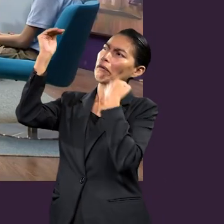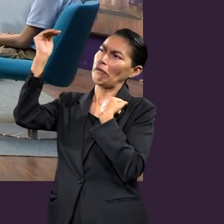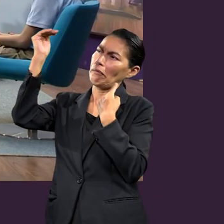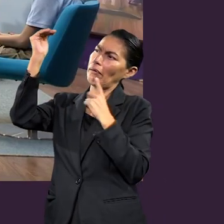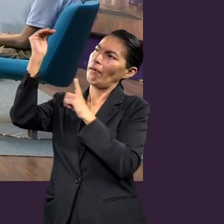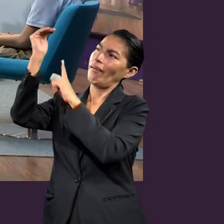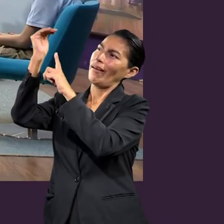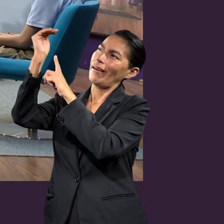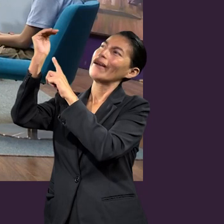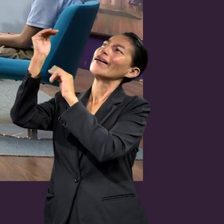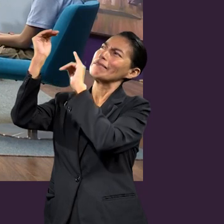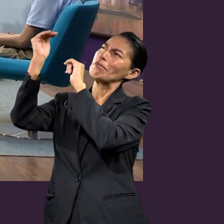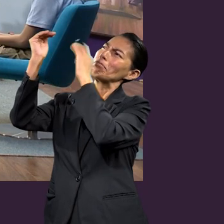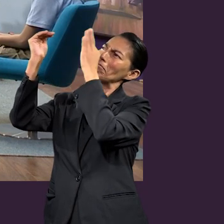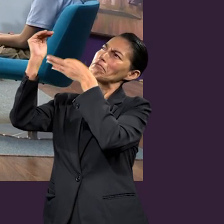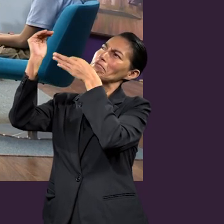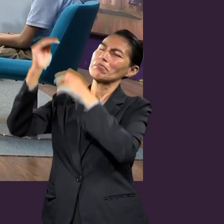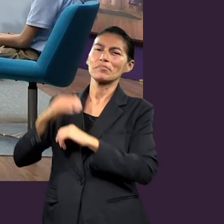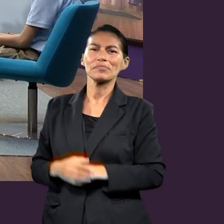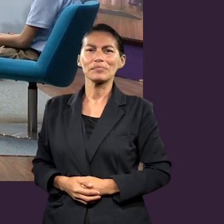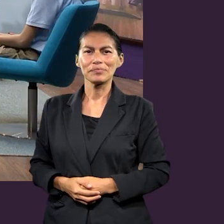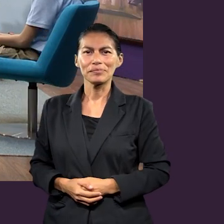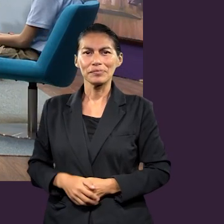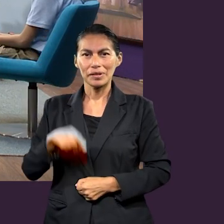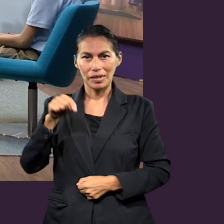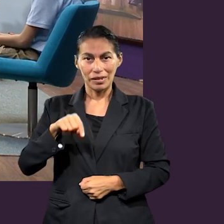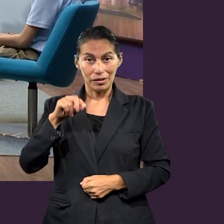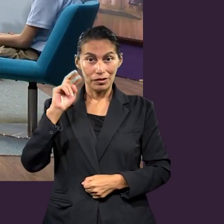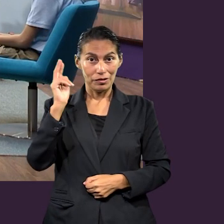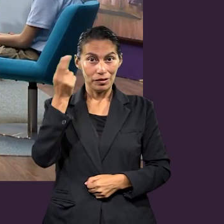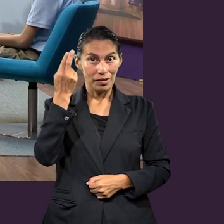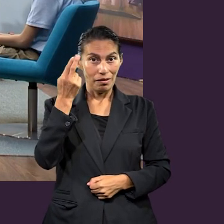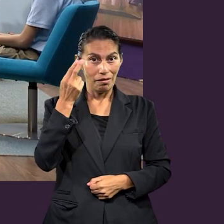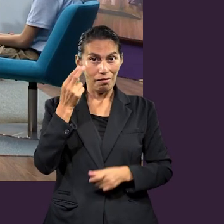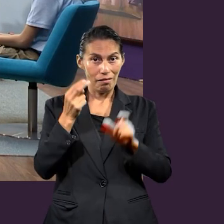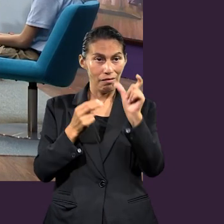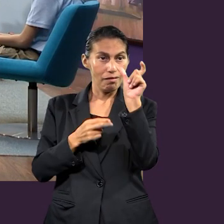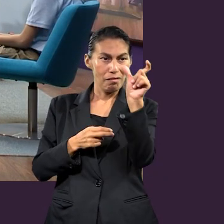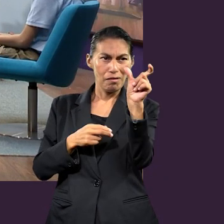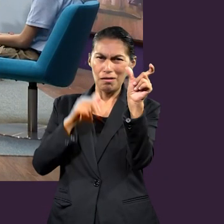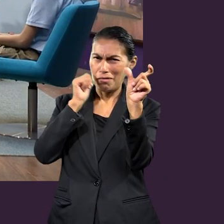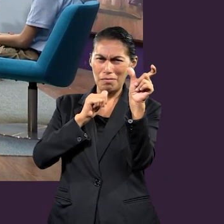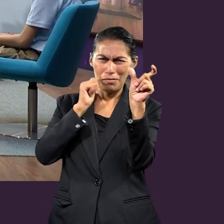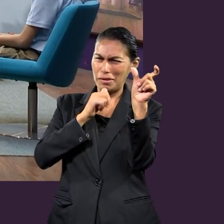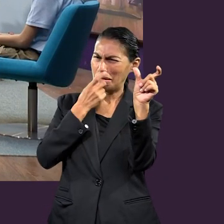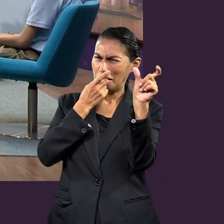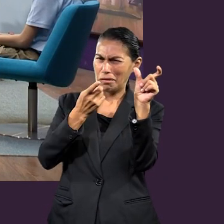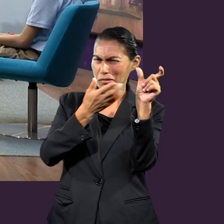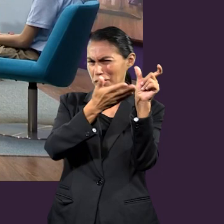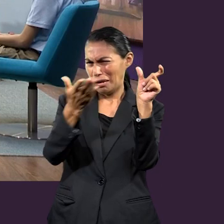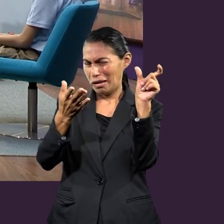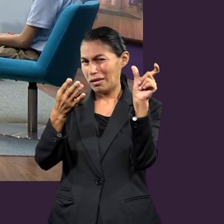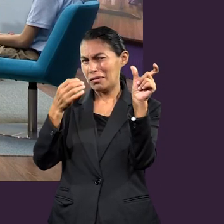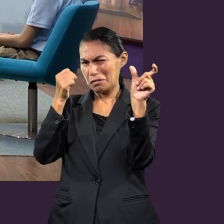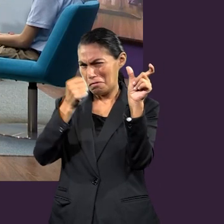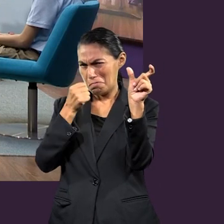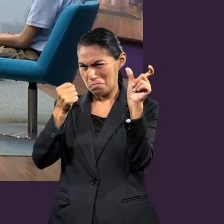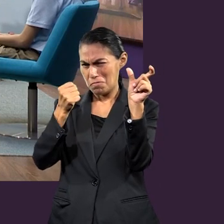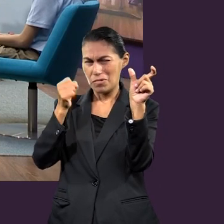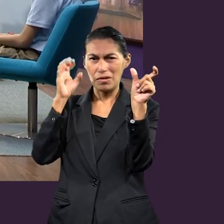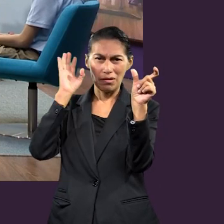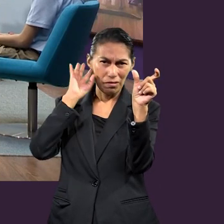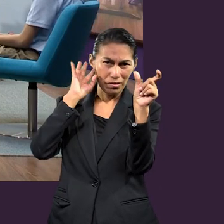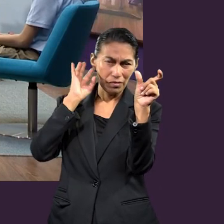Aquí en nuestra universidad, hay una palabra que se dice muy a menudo. Lo han escuchado ustedes